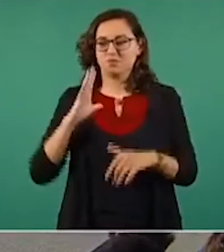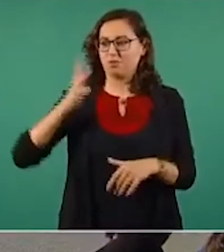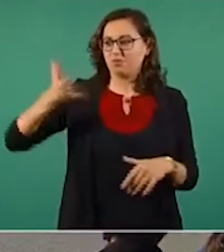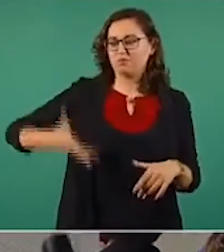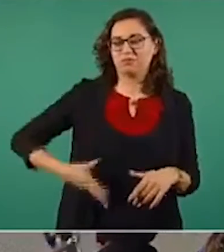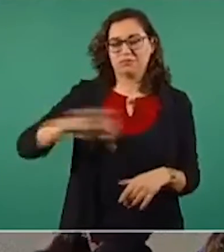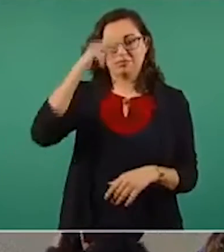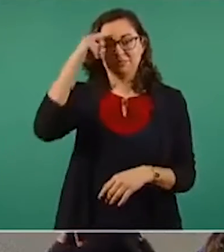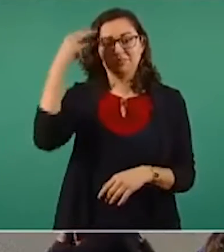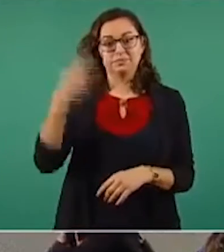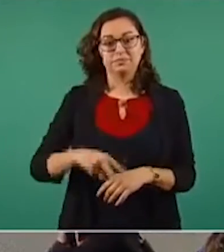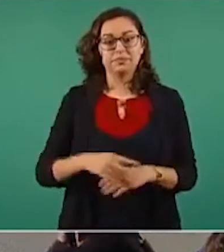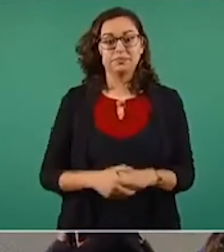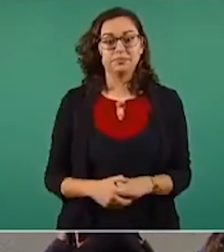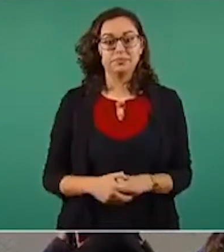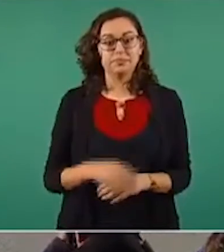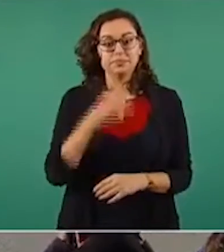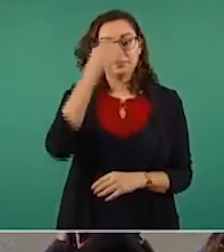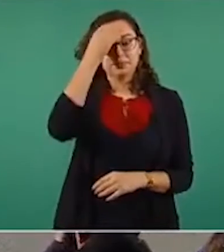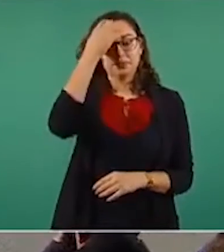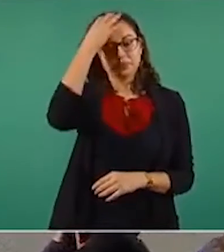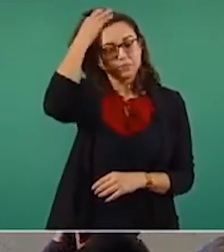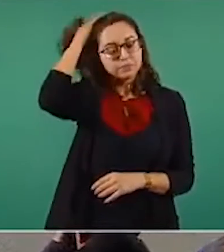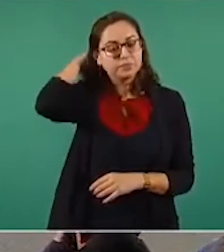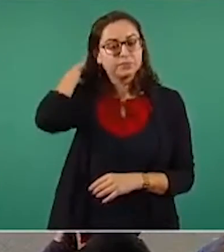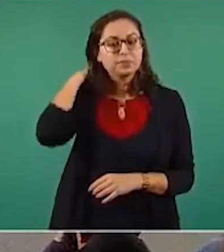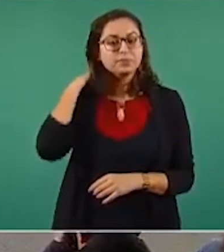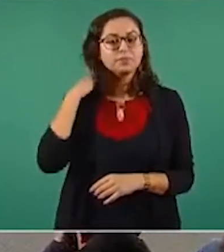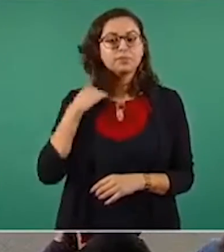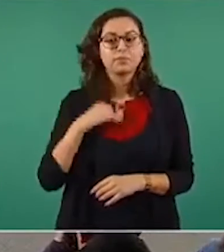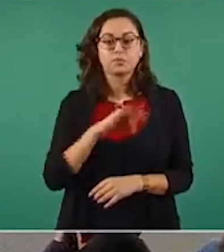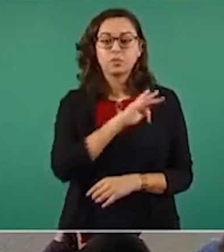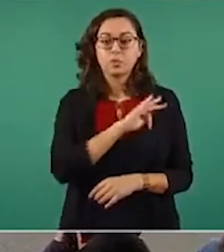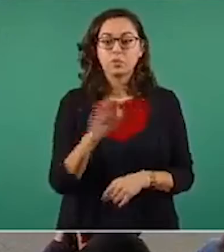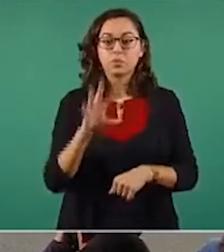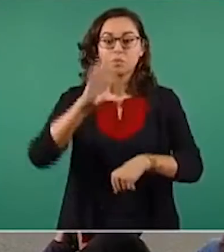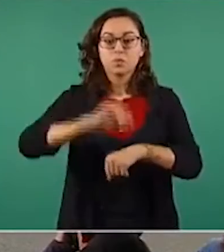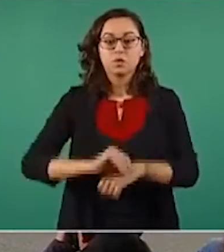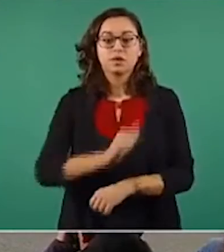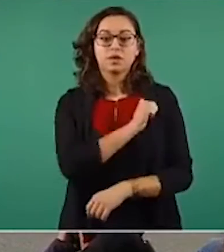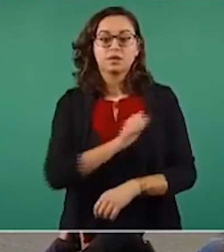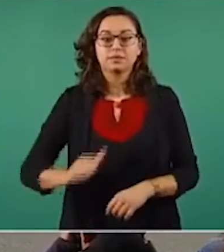Si me permite le daremos la palabra un momentito a Clara Brugada.